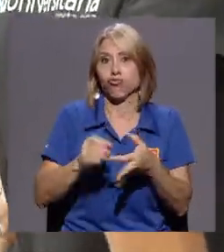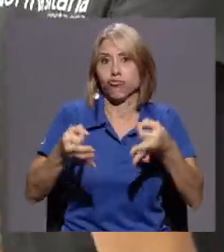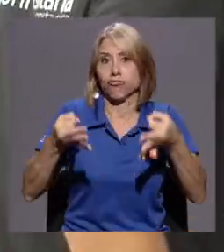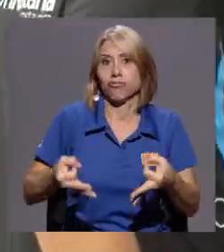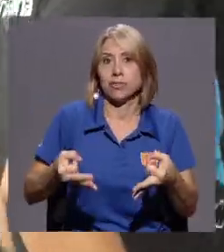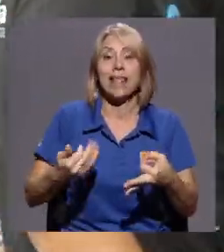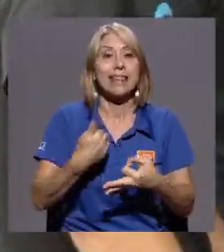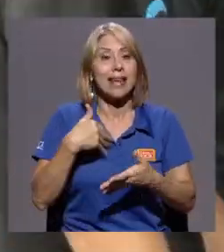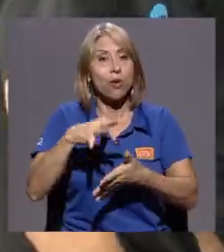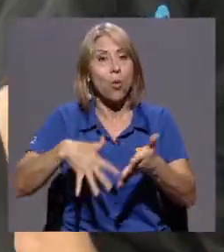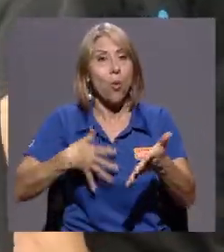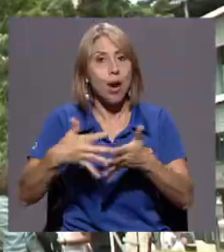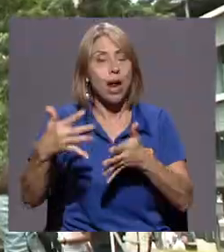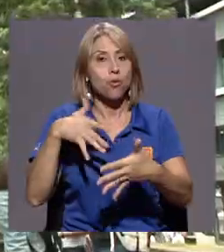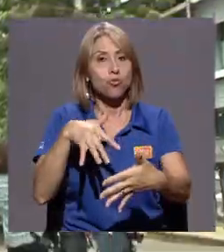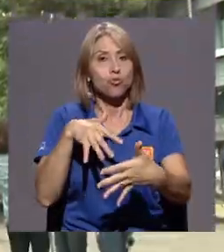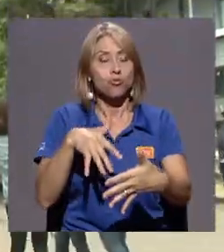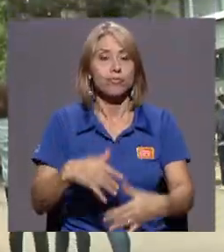estudiar.